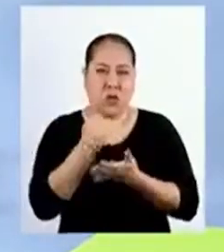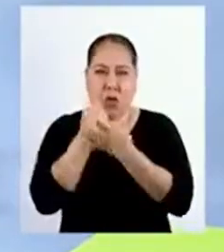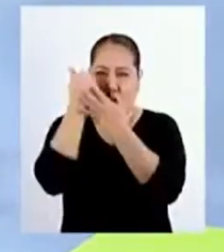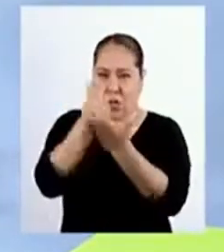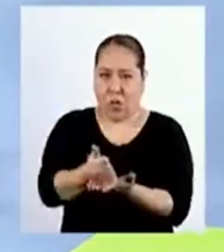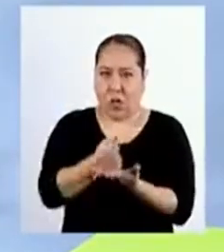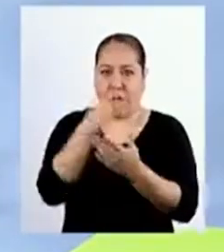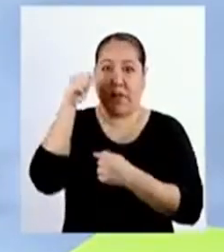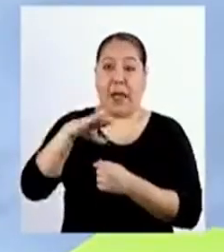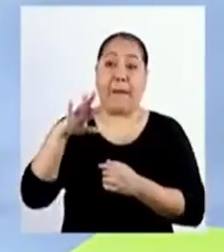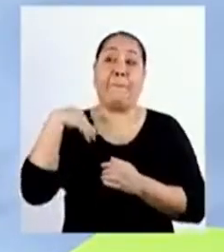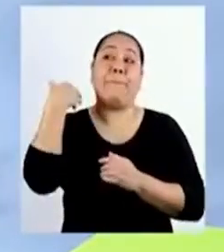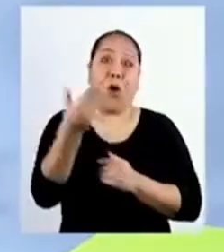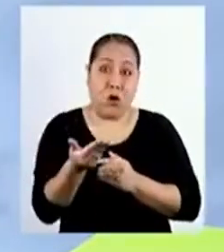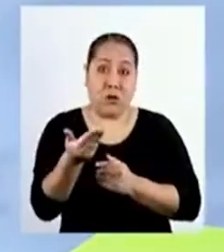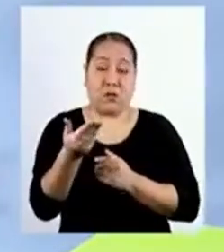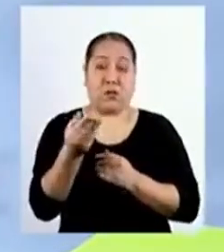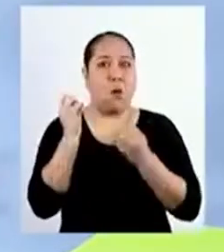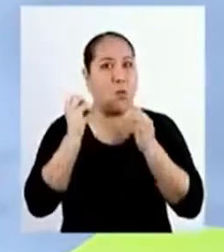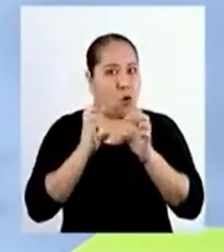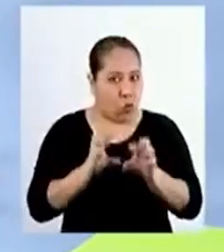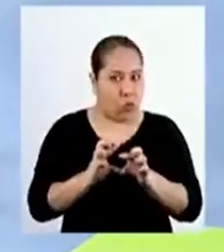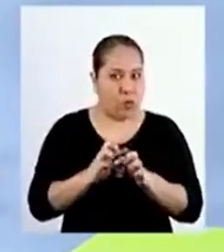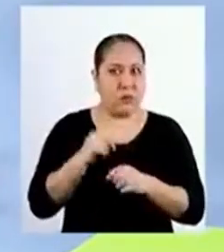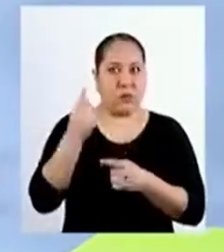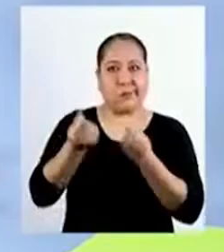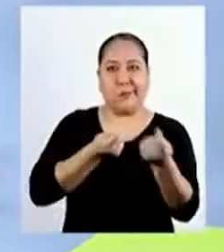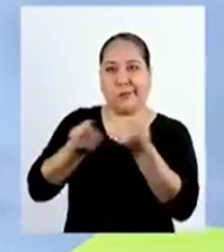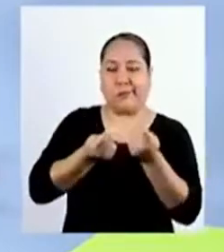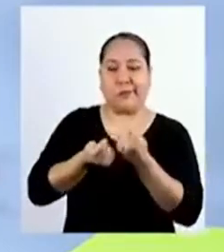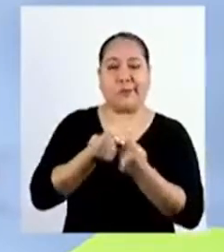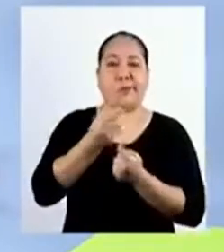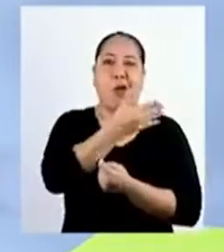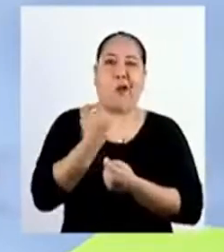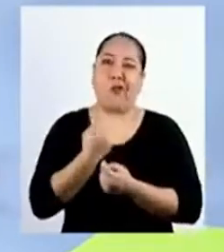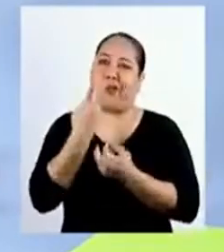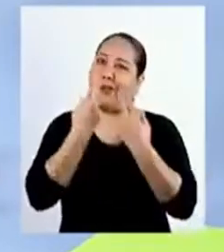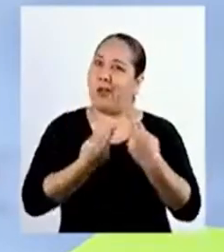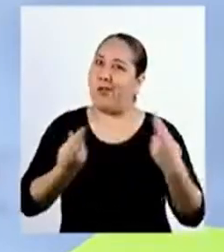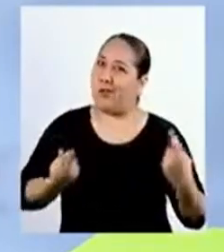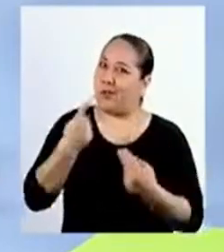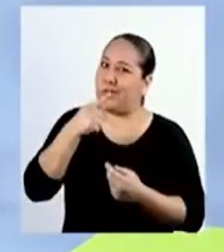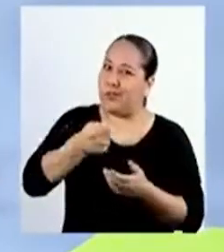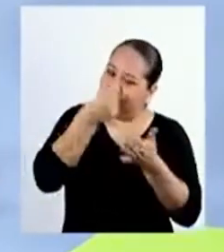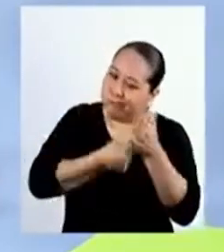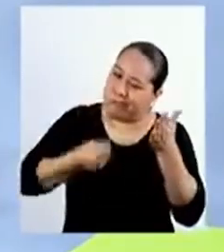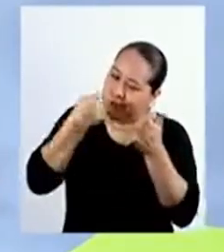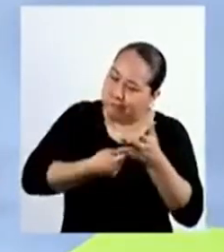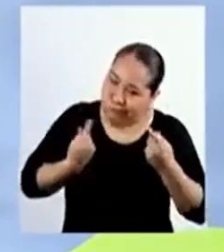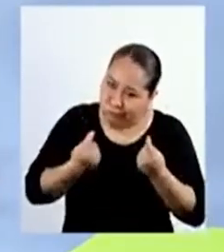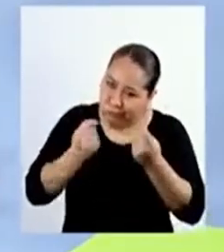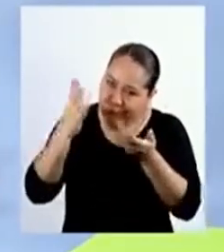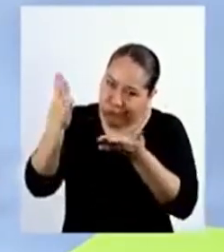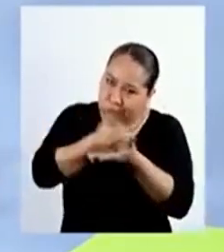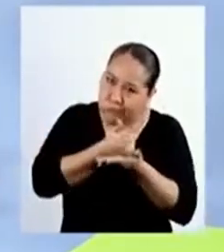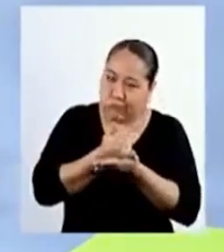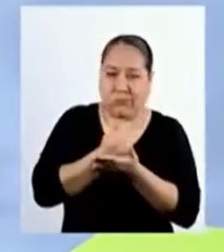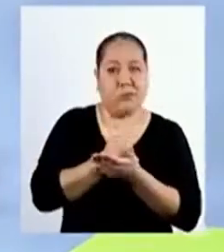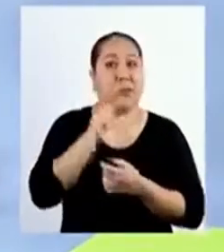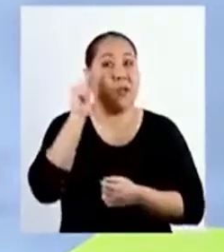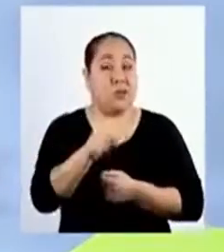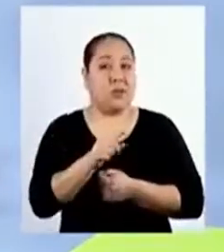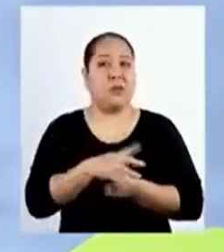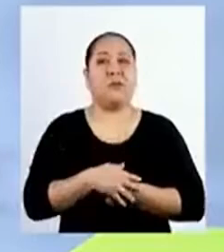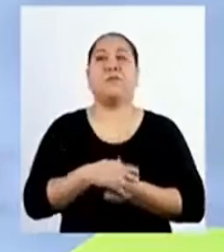útil para que en una próxima ocasión manejes mejor los recursos que con tanto esfuerzo conseguimos.